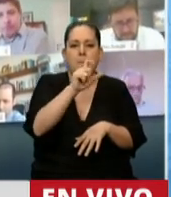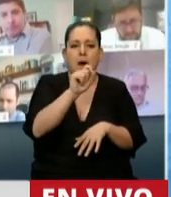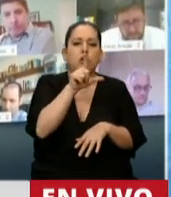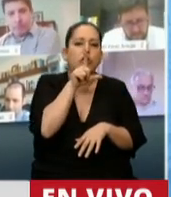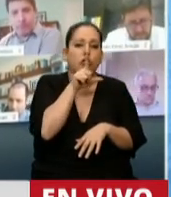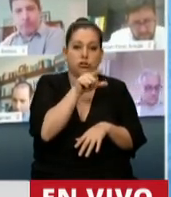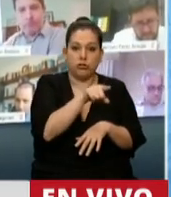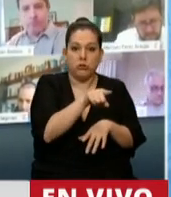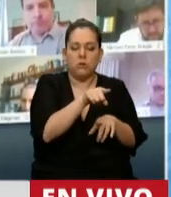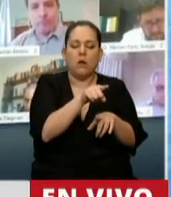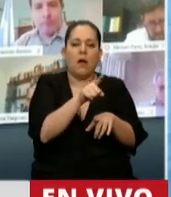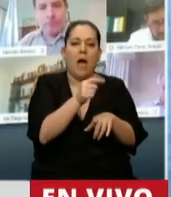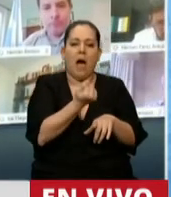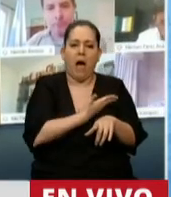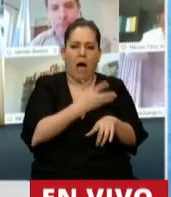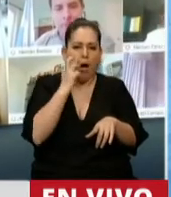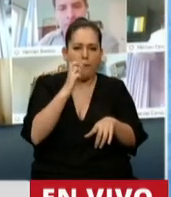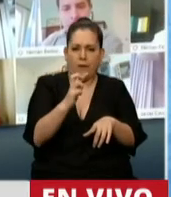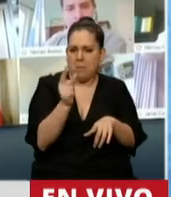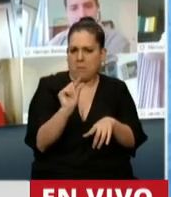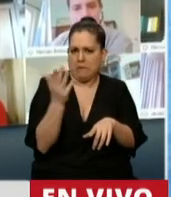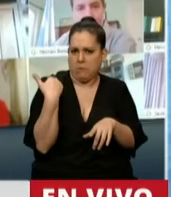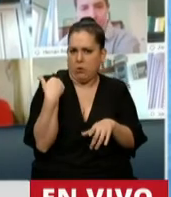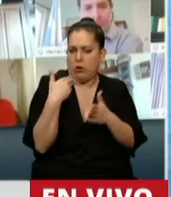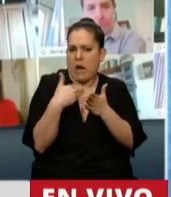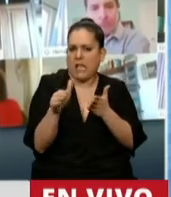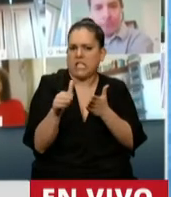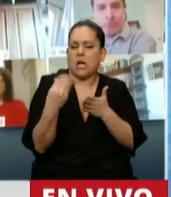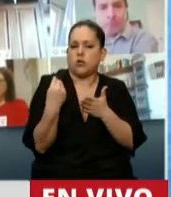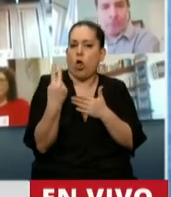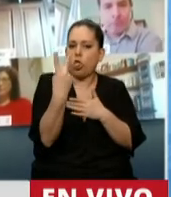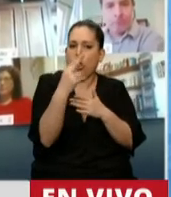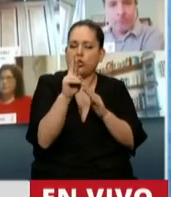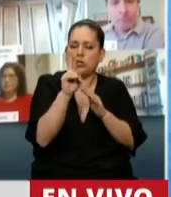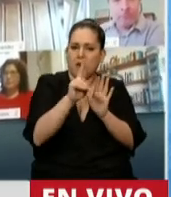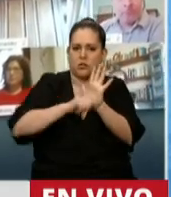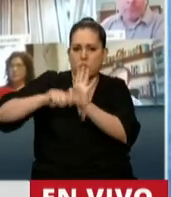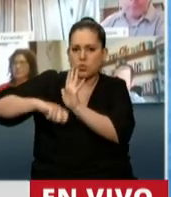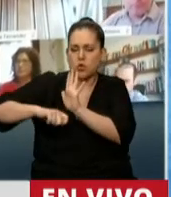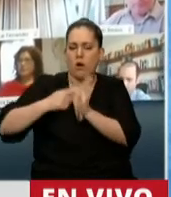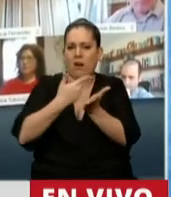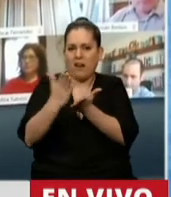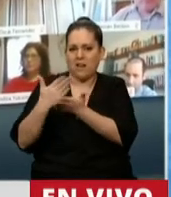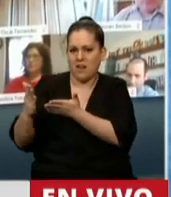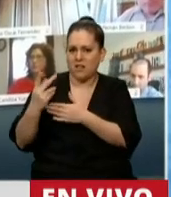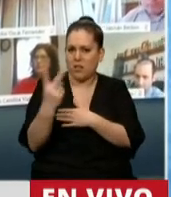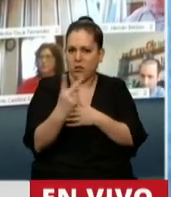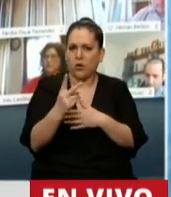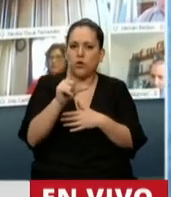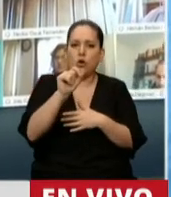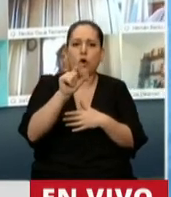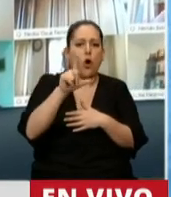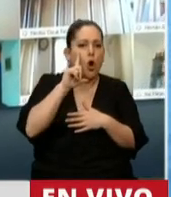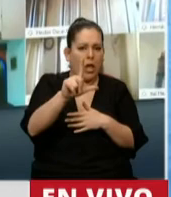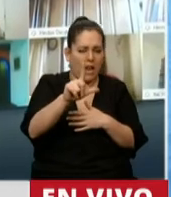la AFIP recientemente haya rechazado por dos resoluciones, diferentes reclamos, de hoy combustible, de